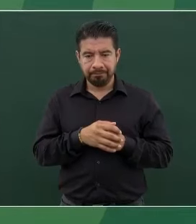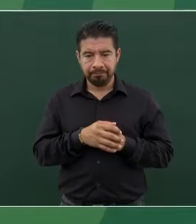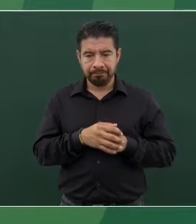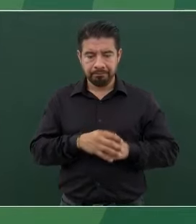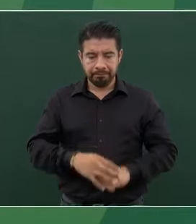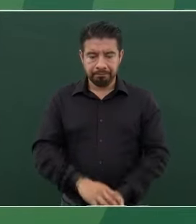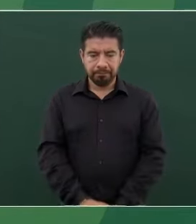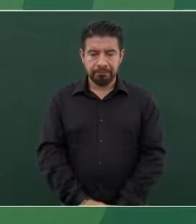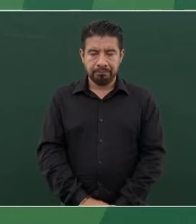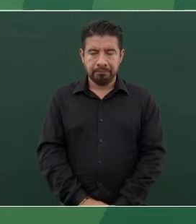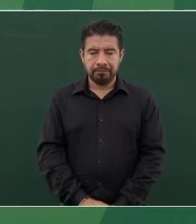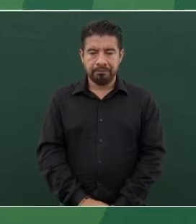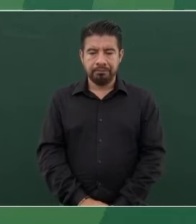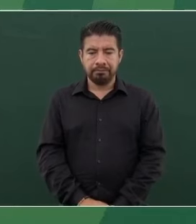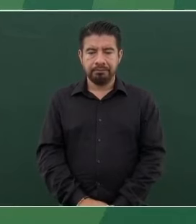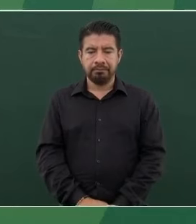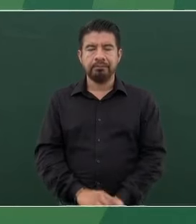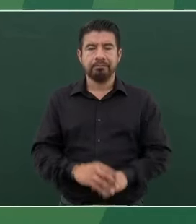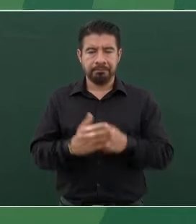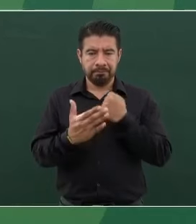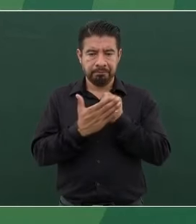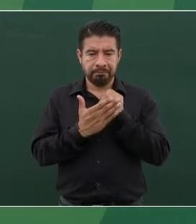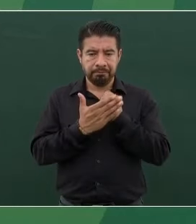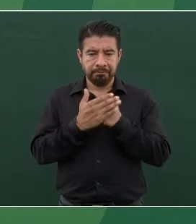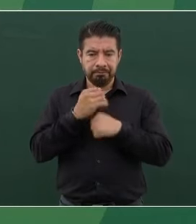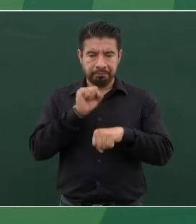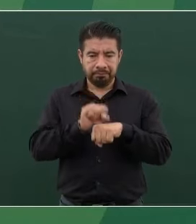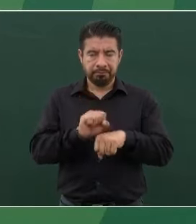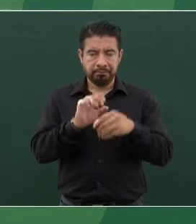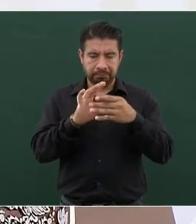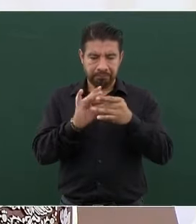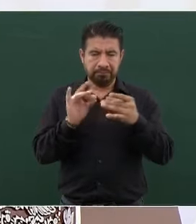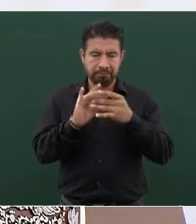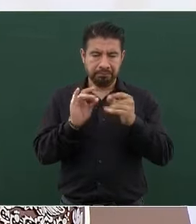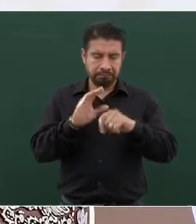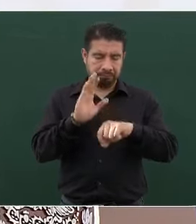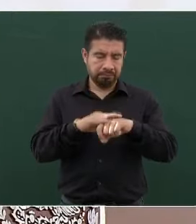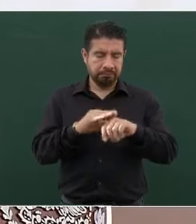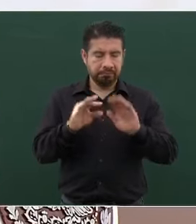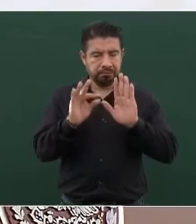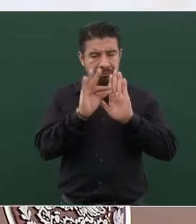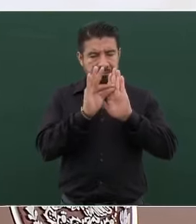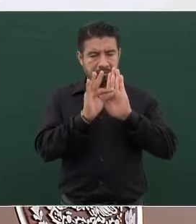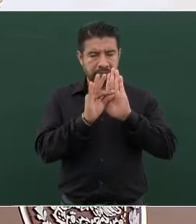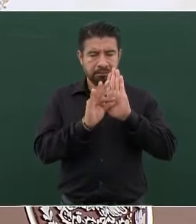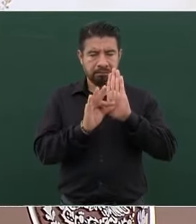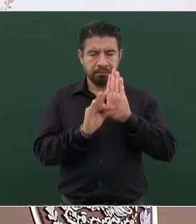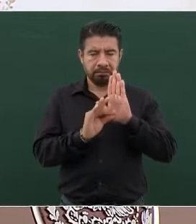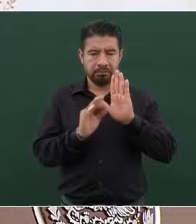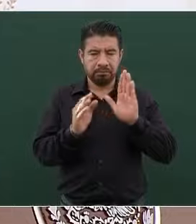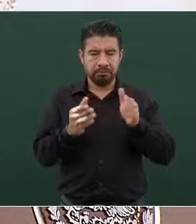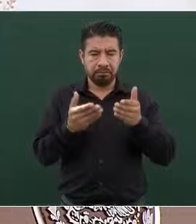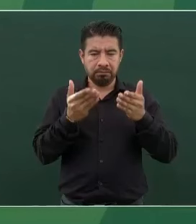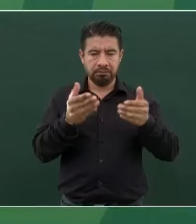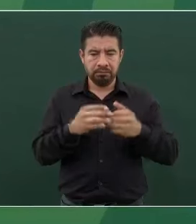Me gustaría hacerlo la semana próxima, que tengamos todos los elementos.